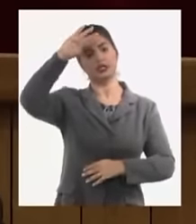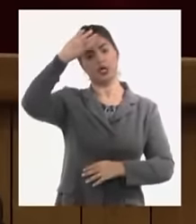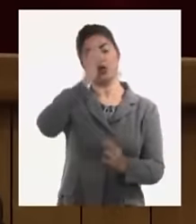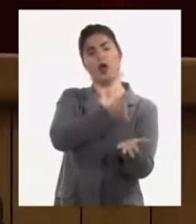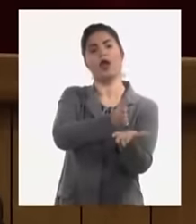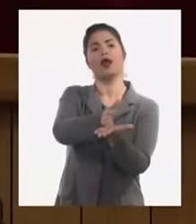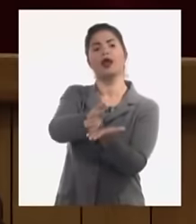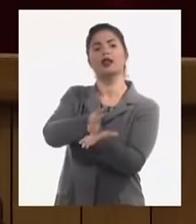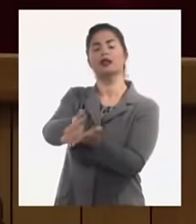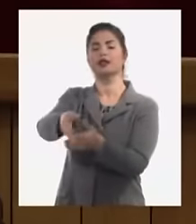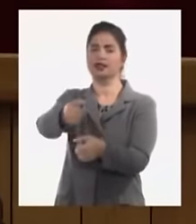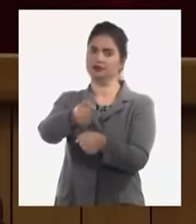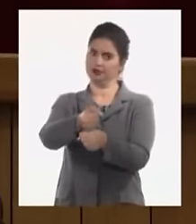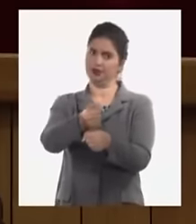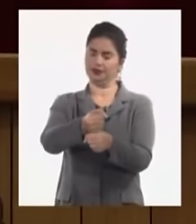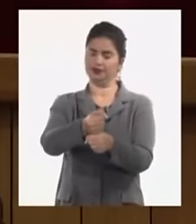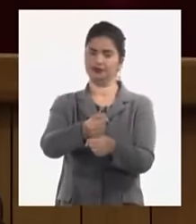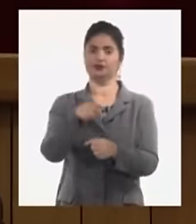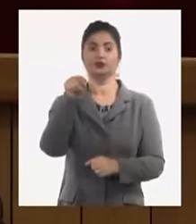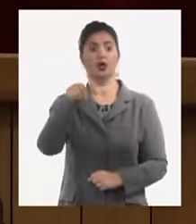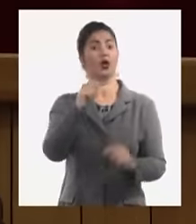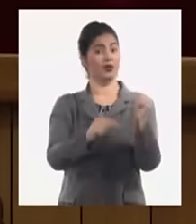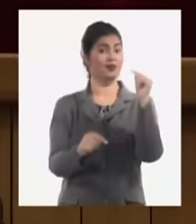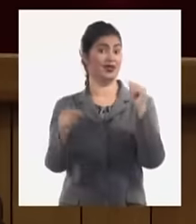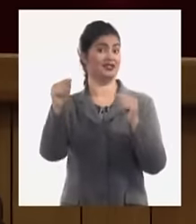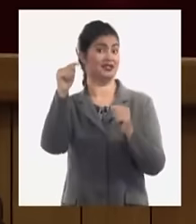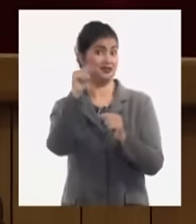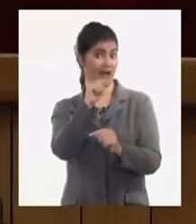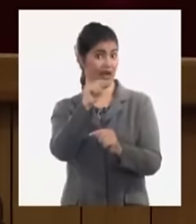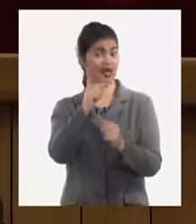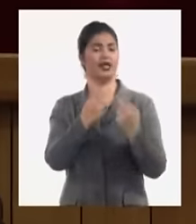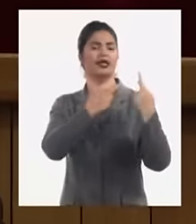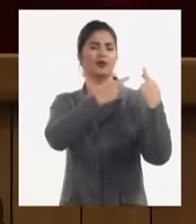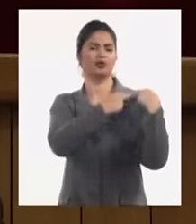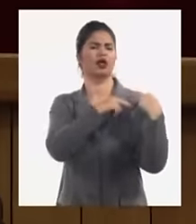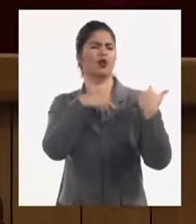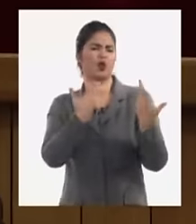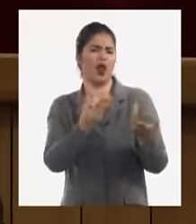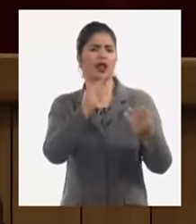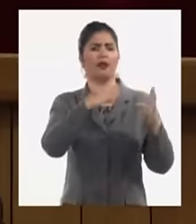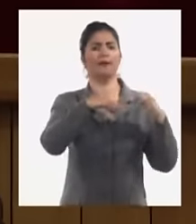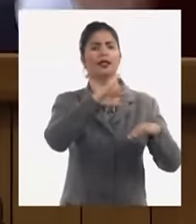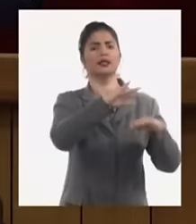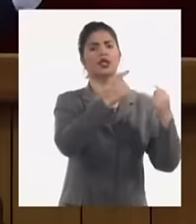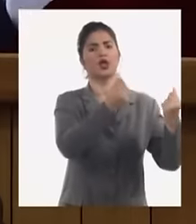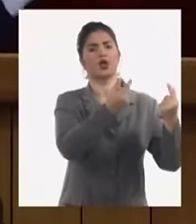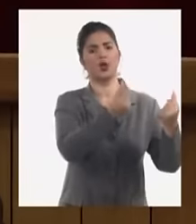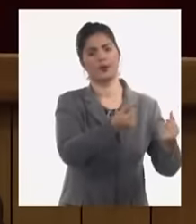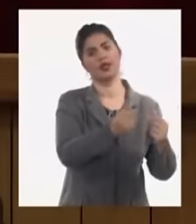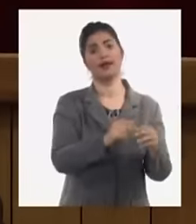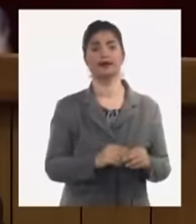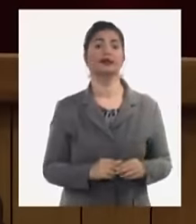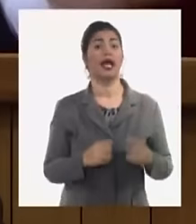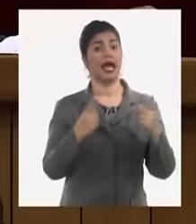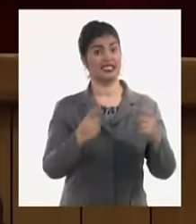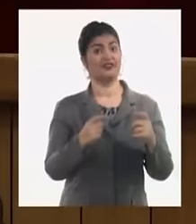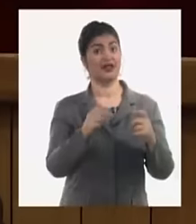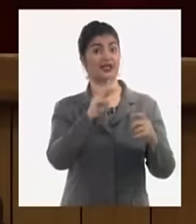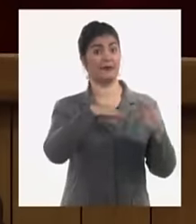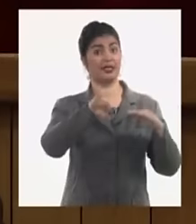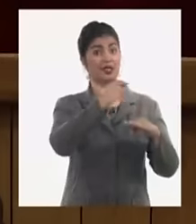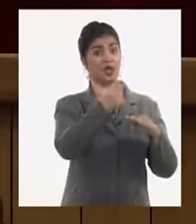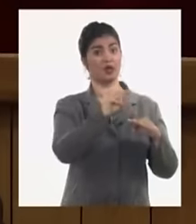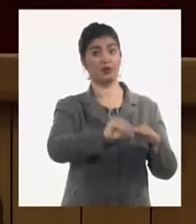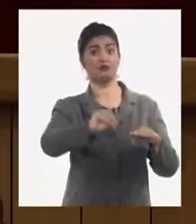el rector por así decirlo es el ministerio de economía hay que sacar urgente eso del ministerio de economía para que el ministerio de economía como dije ahorita se